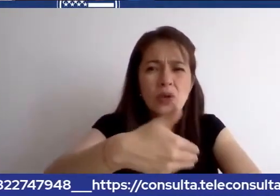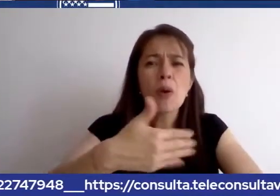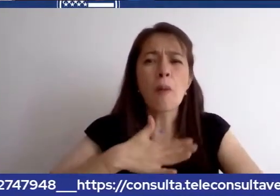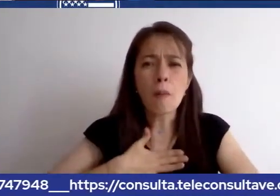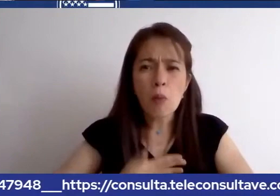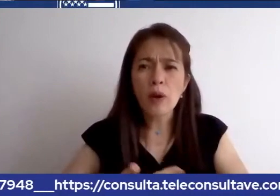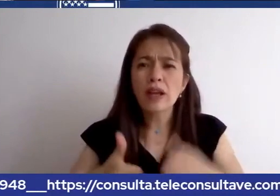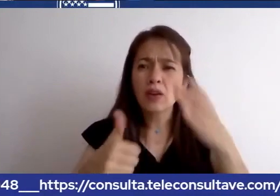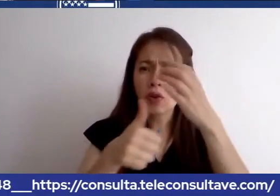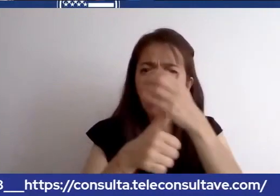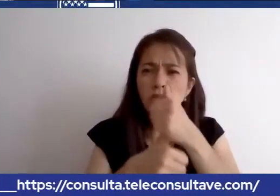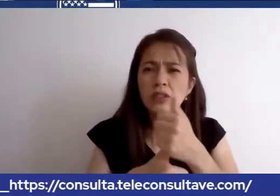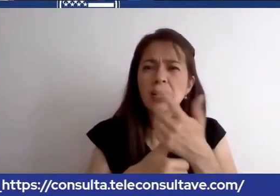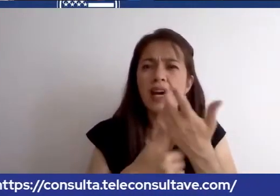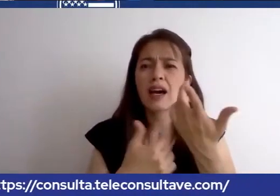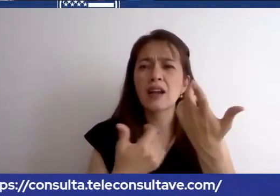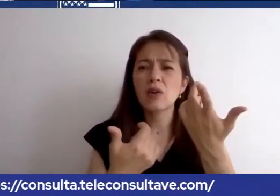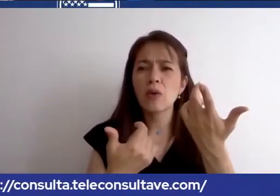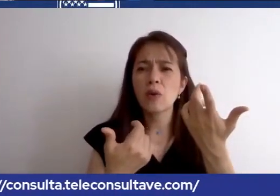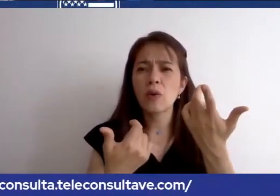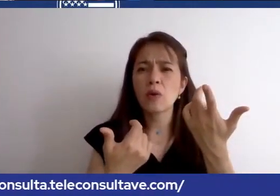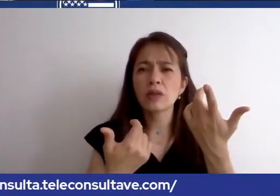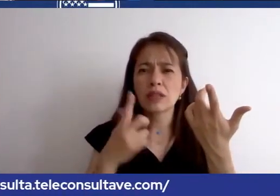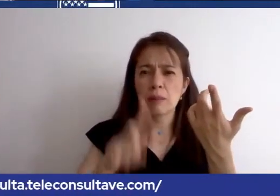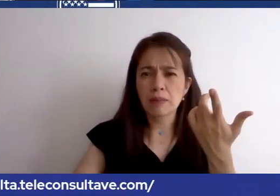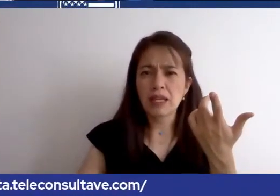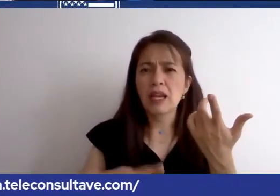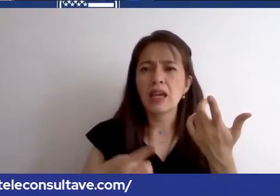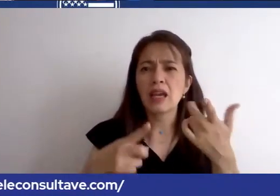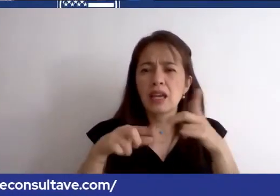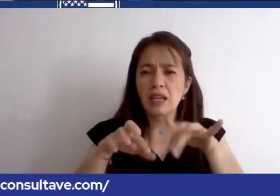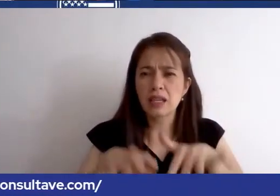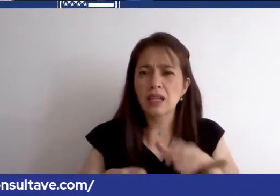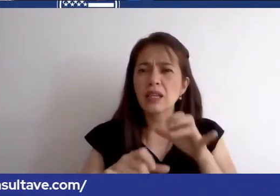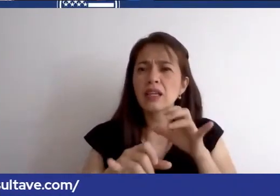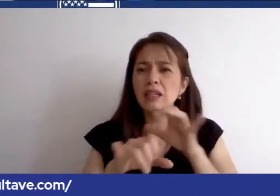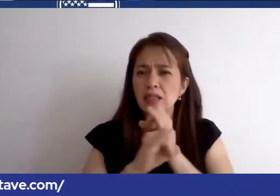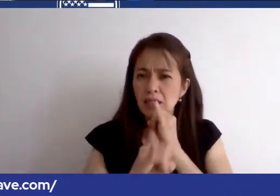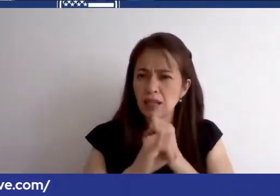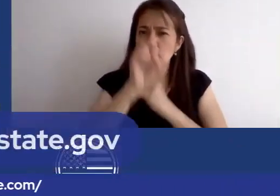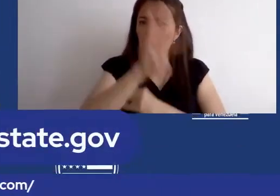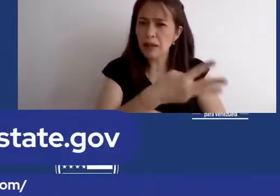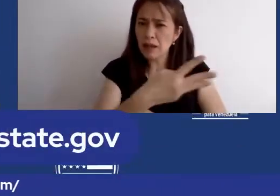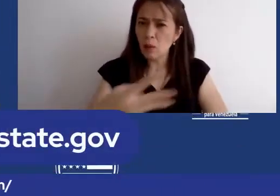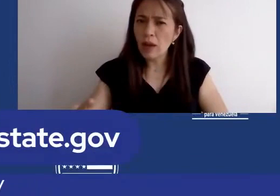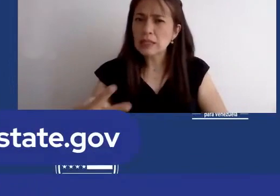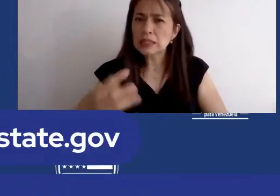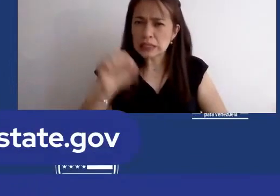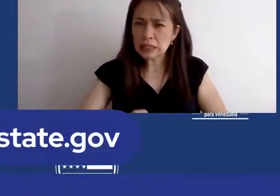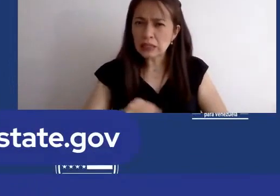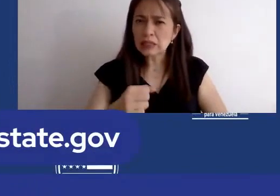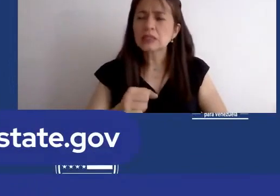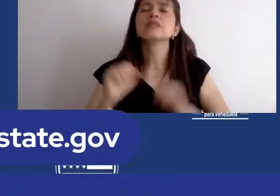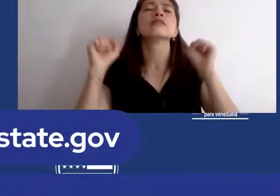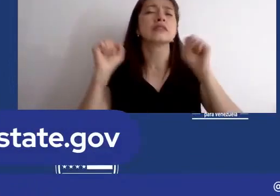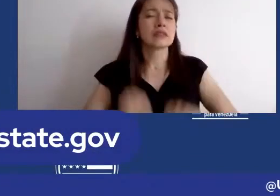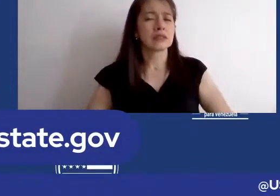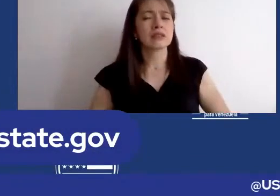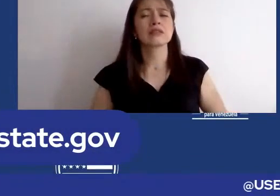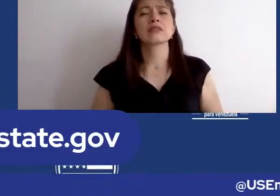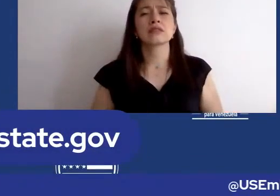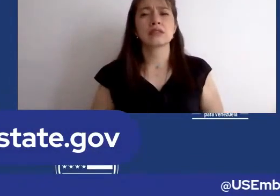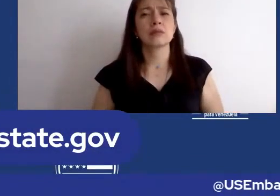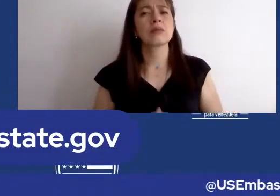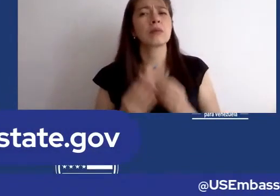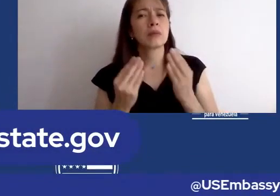inmigrante y no inmigrante, también en la página web consular, ¿cierto? Sí. Ok. Muy bien. Ah,